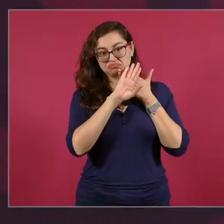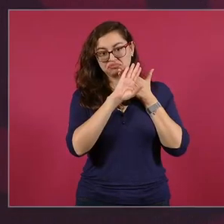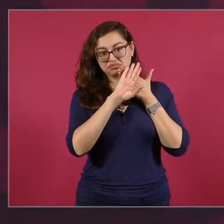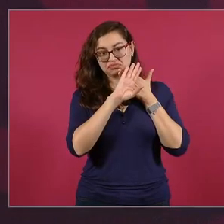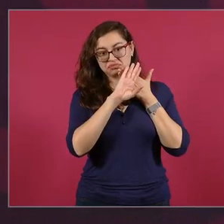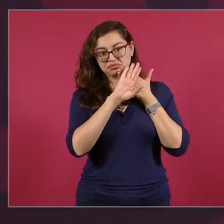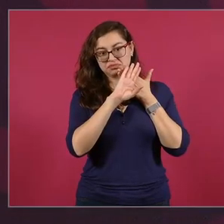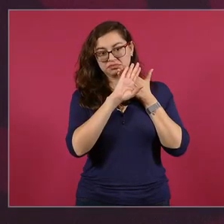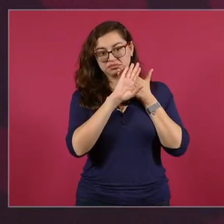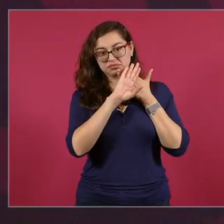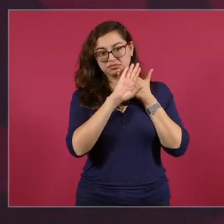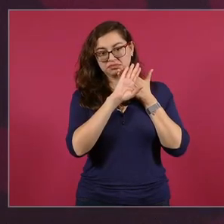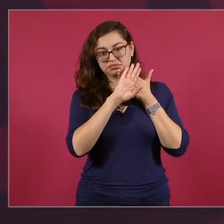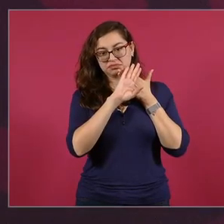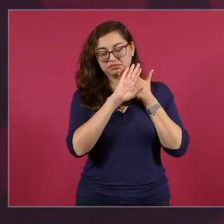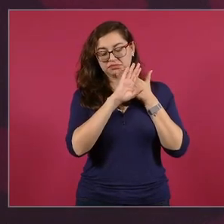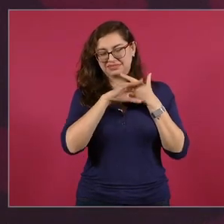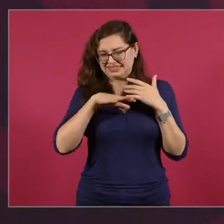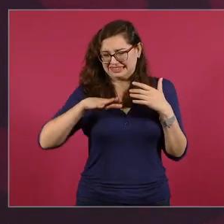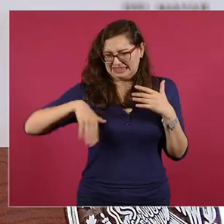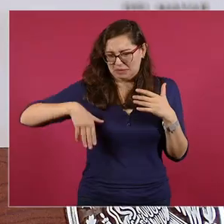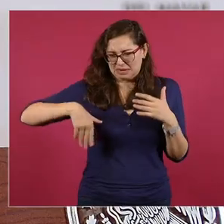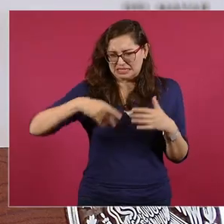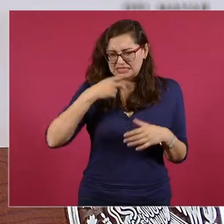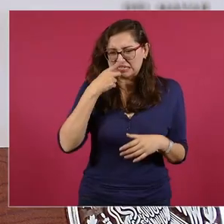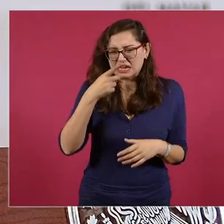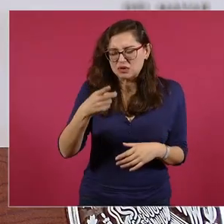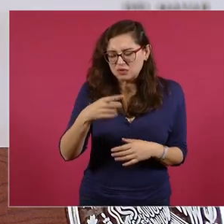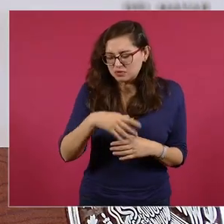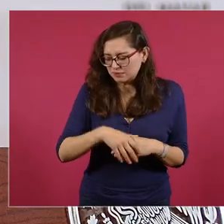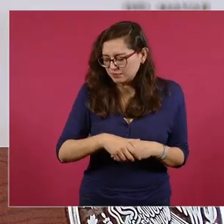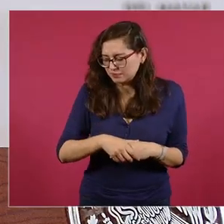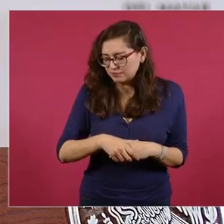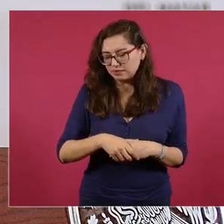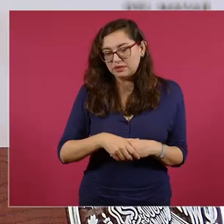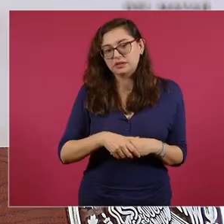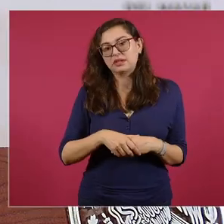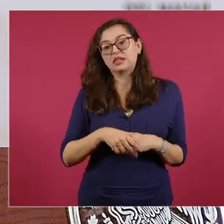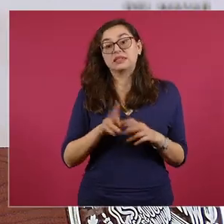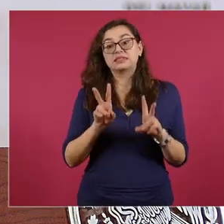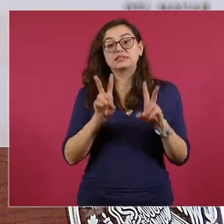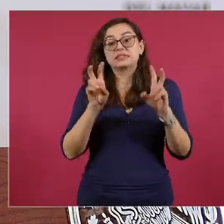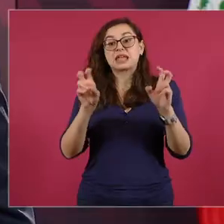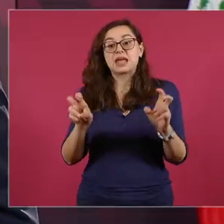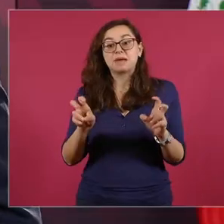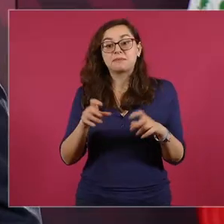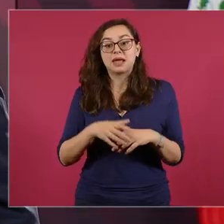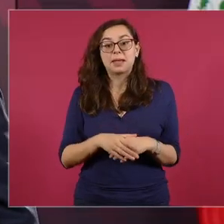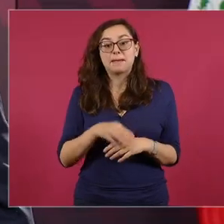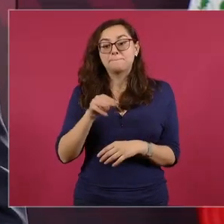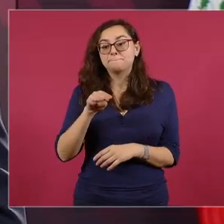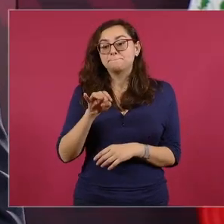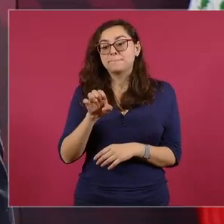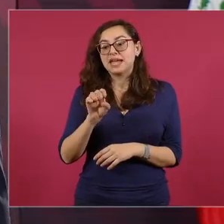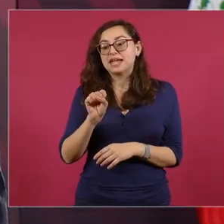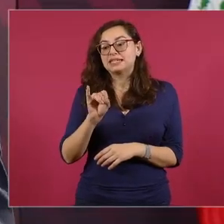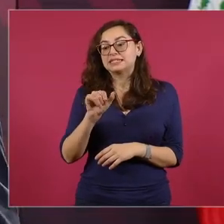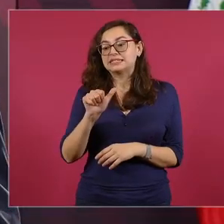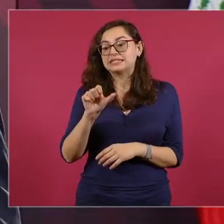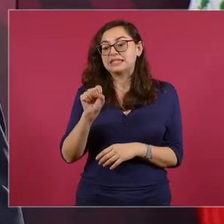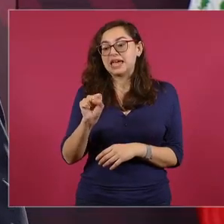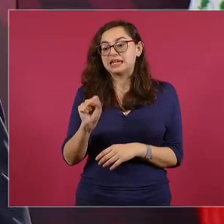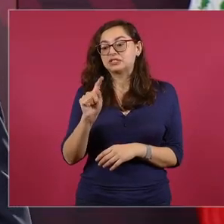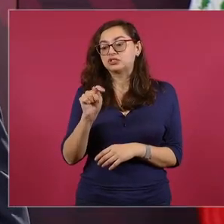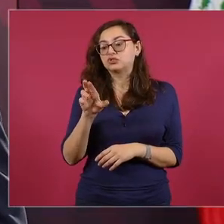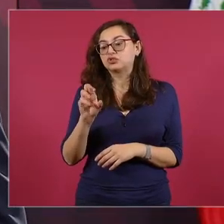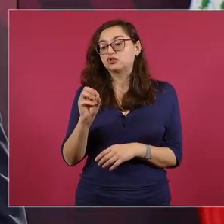acaban de decirlo ahora el Mesías Tropical en el Washington